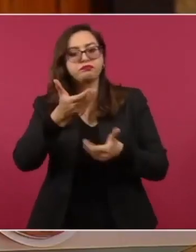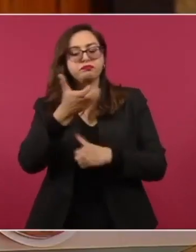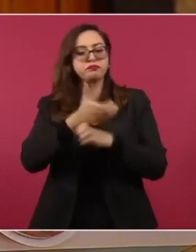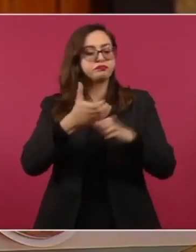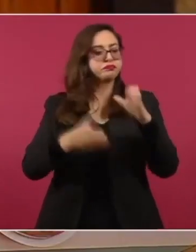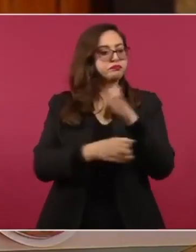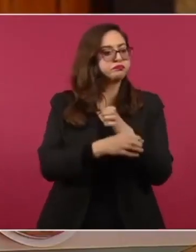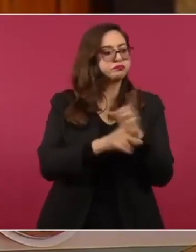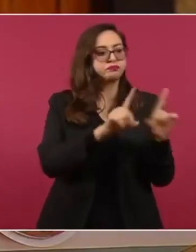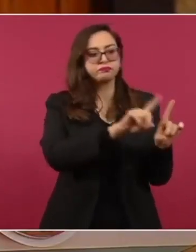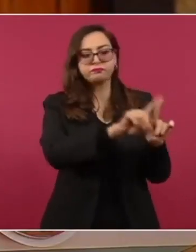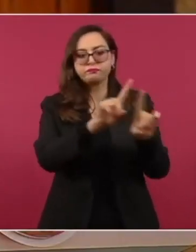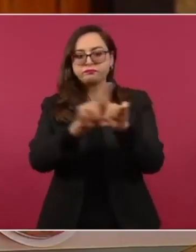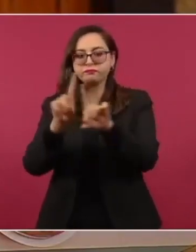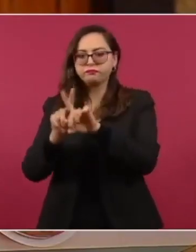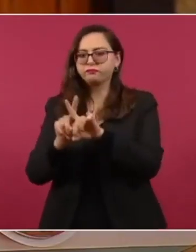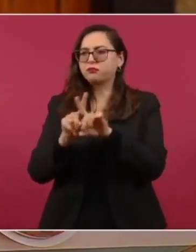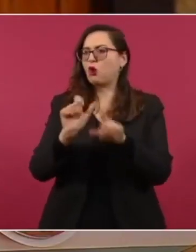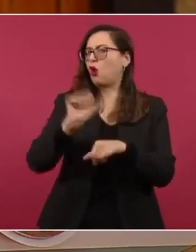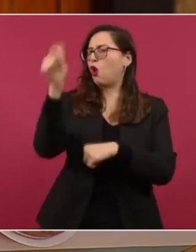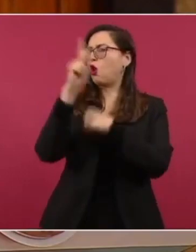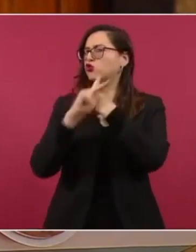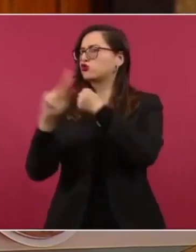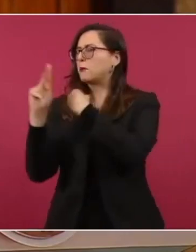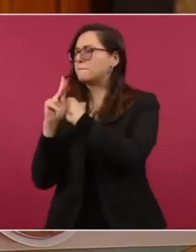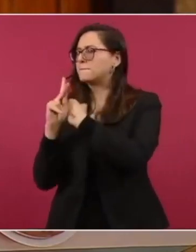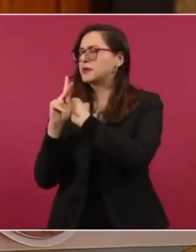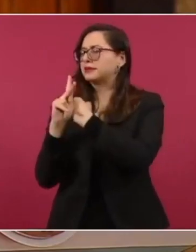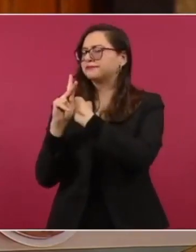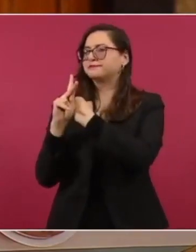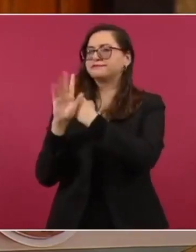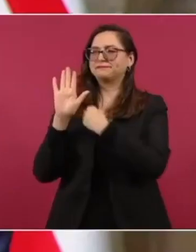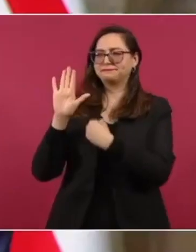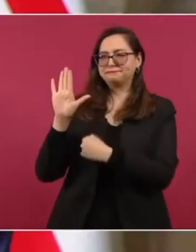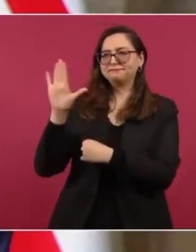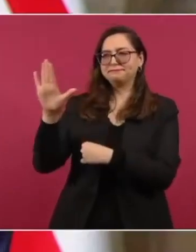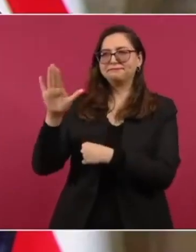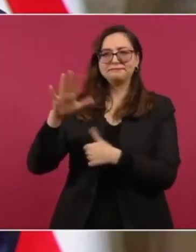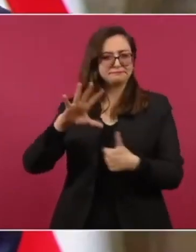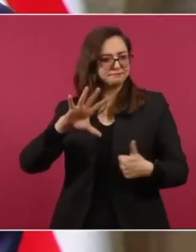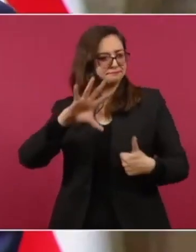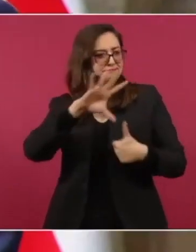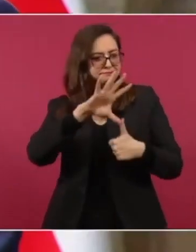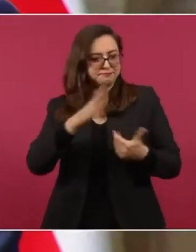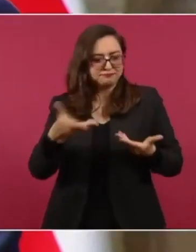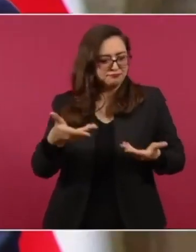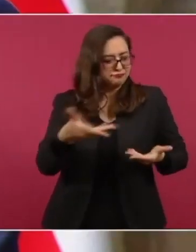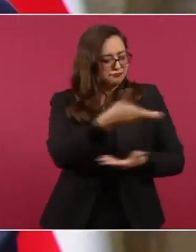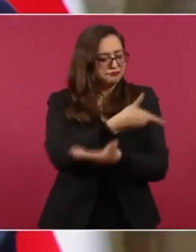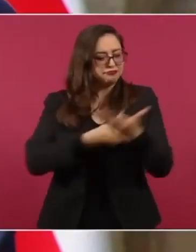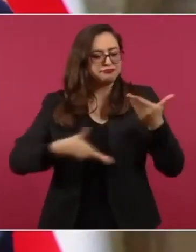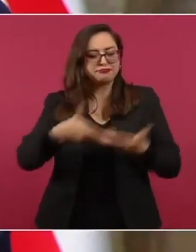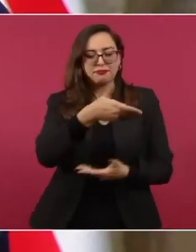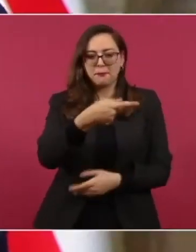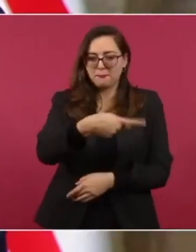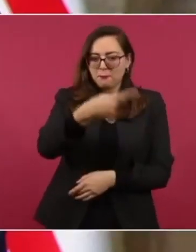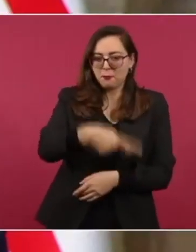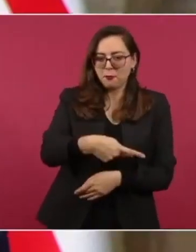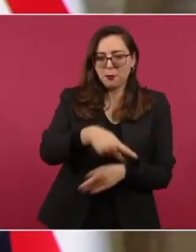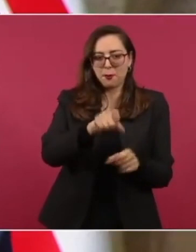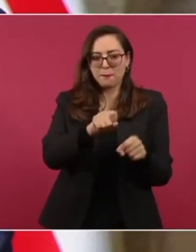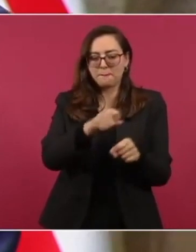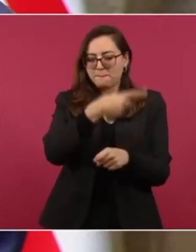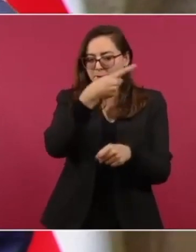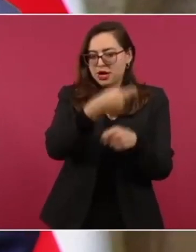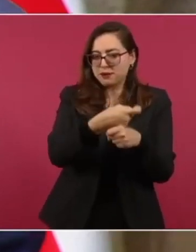procurar ser cada vez más autosuficientes, así